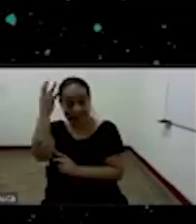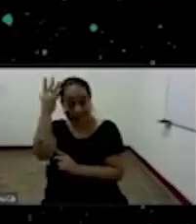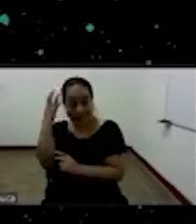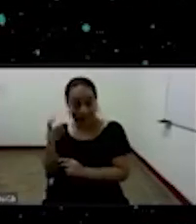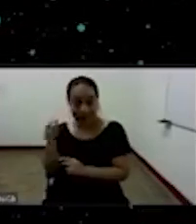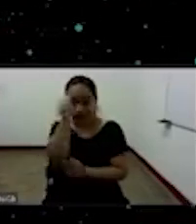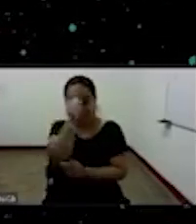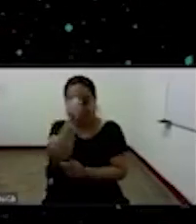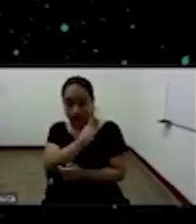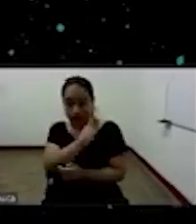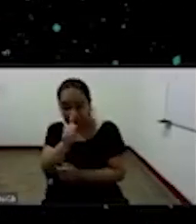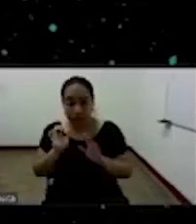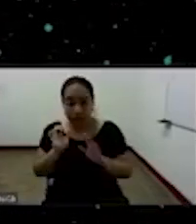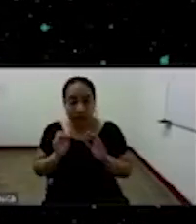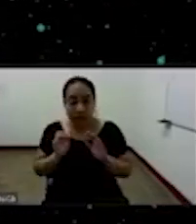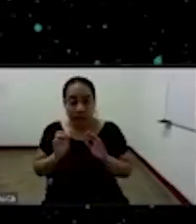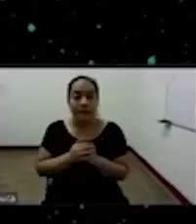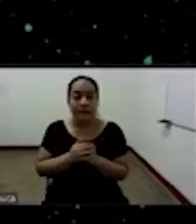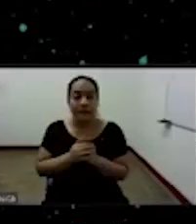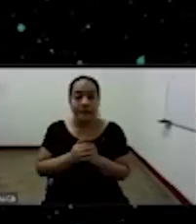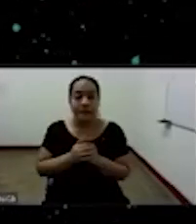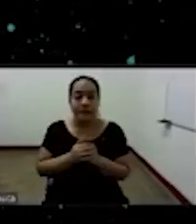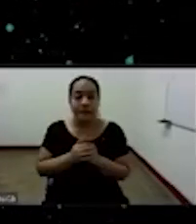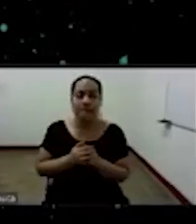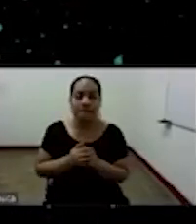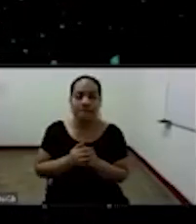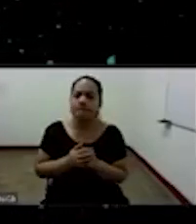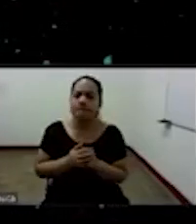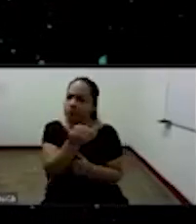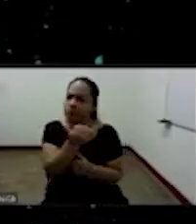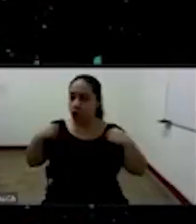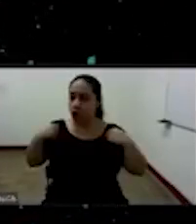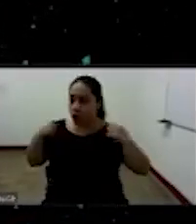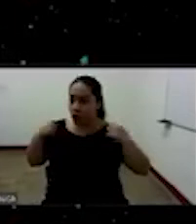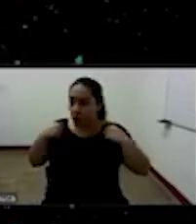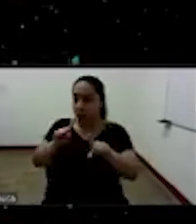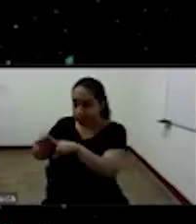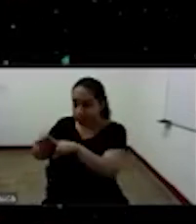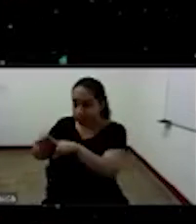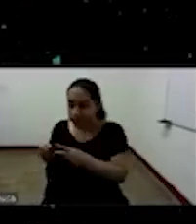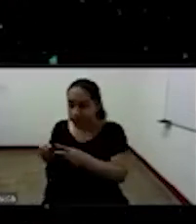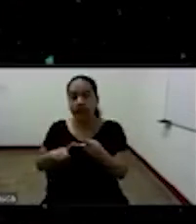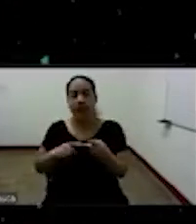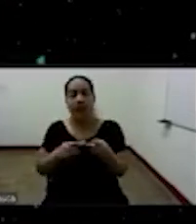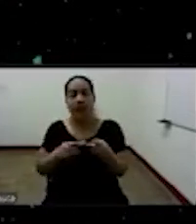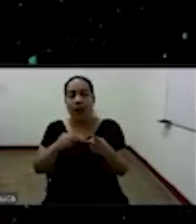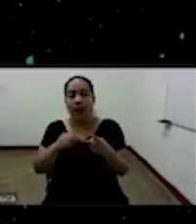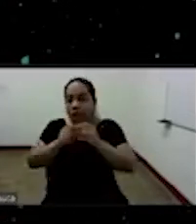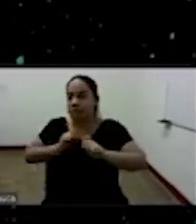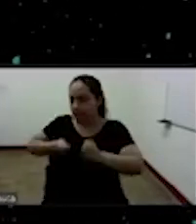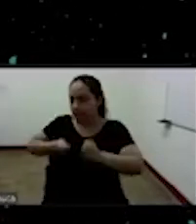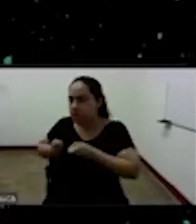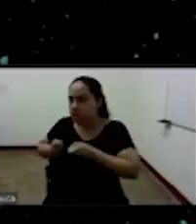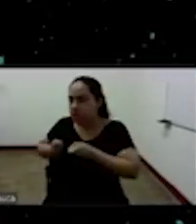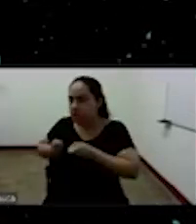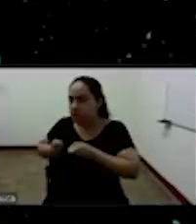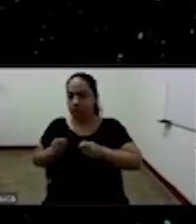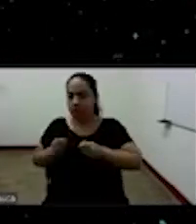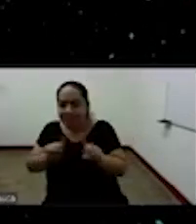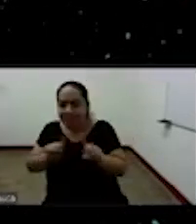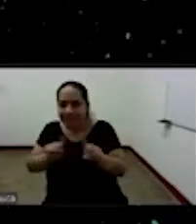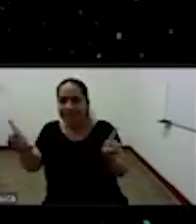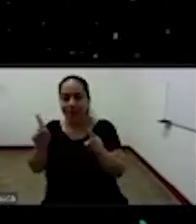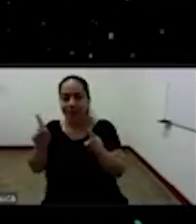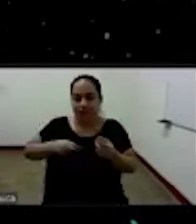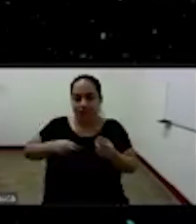vestimenta diferente un ritmo diferente un instrumento diferente ¿cierto?